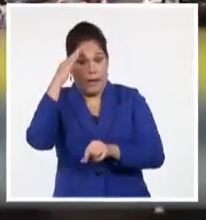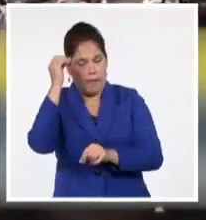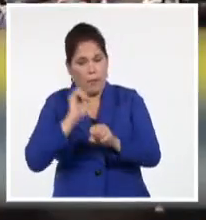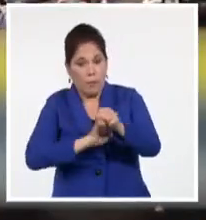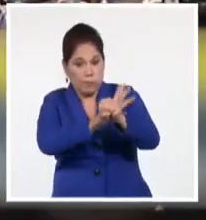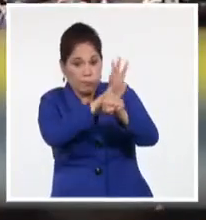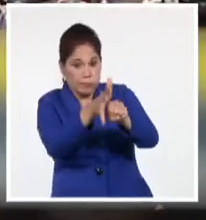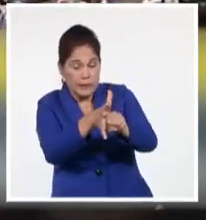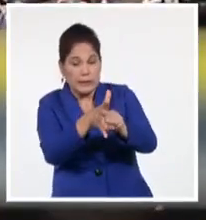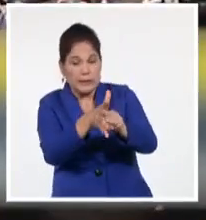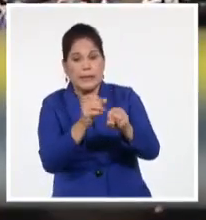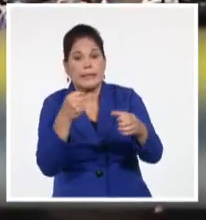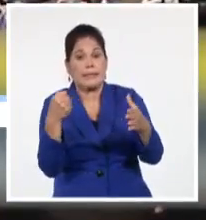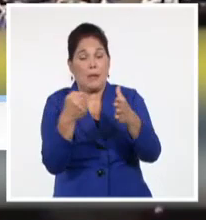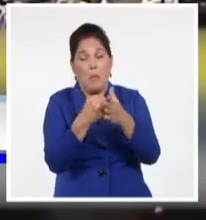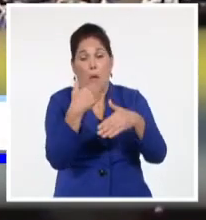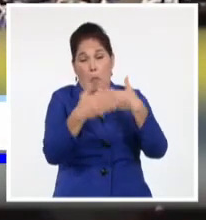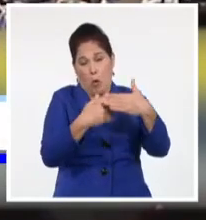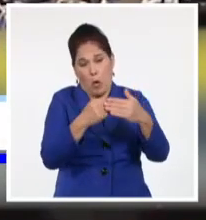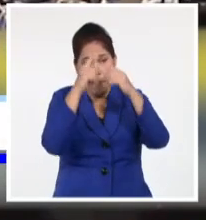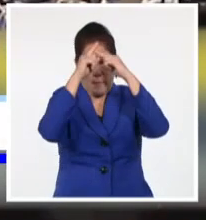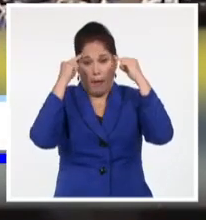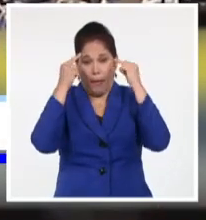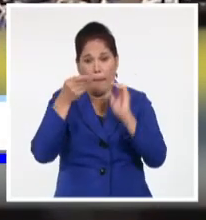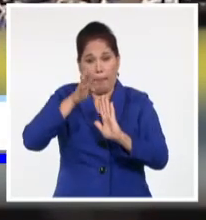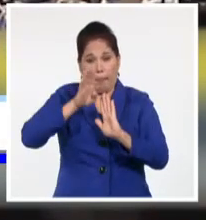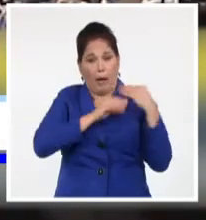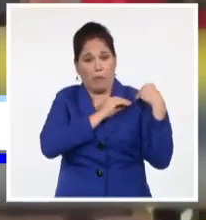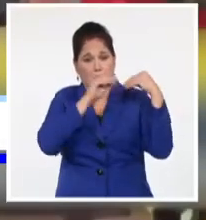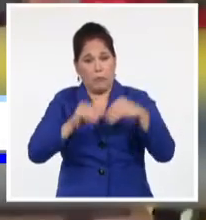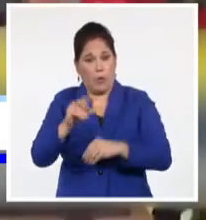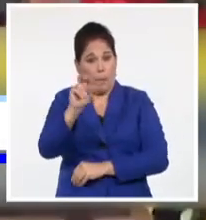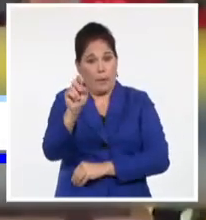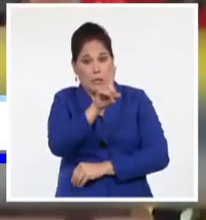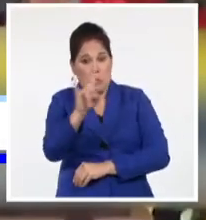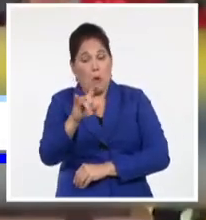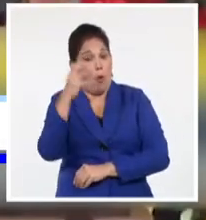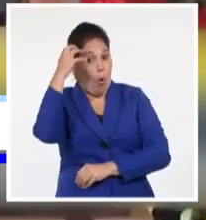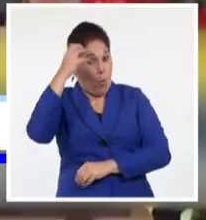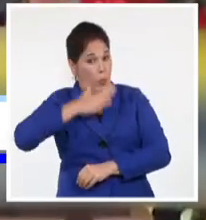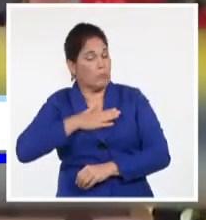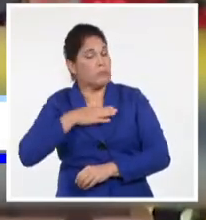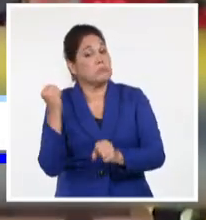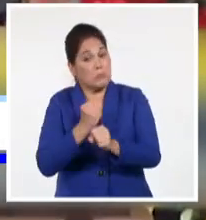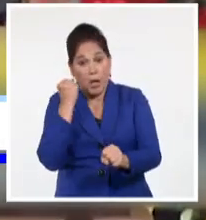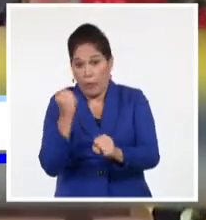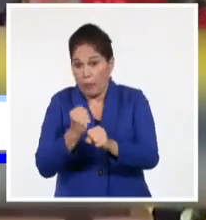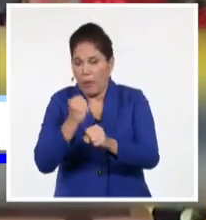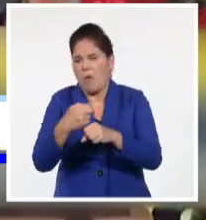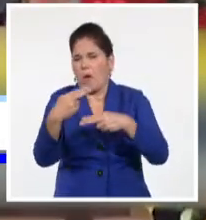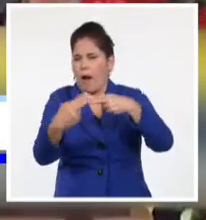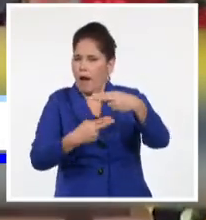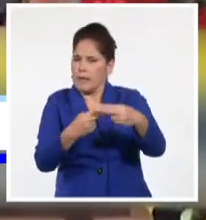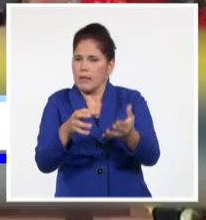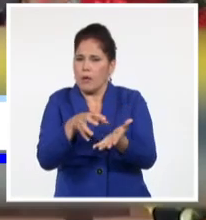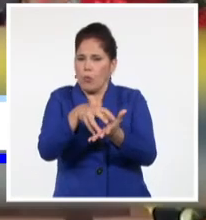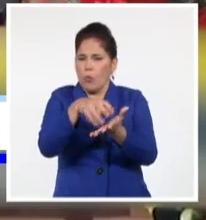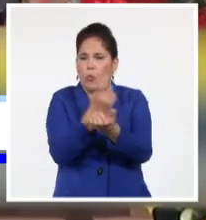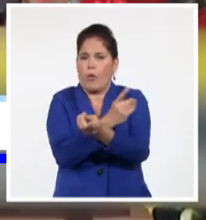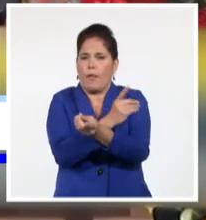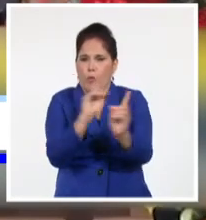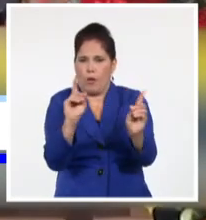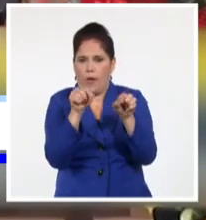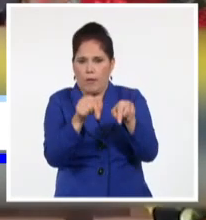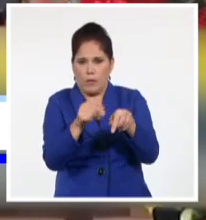pandemia y tras el golpe de Estado a Evo Morales en el año 2019, su gobierno trabajó por la construcción del Estado y la democracia.